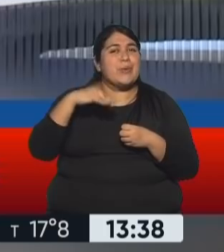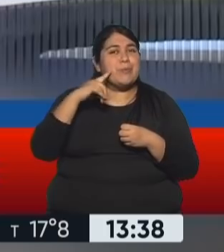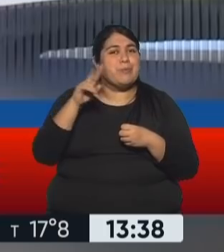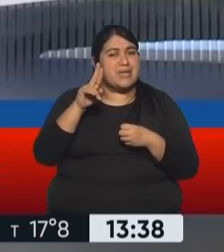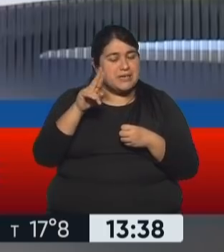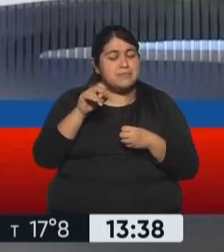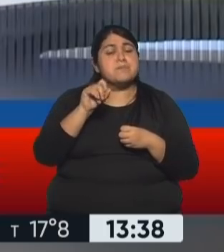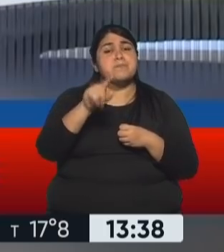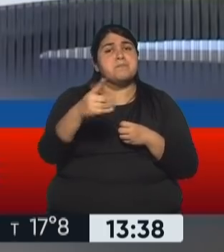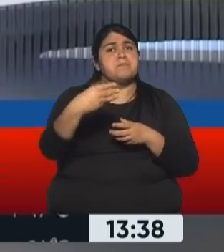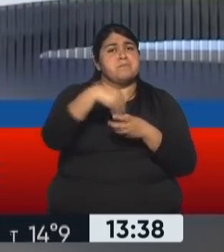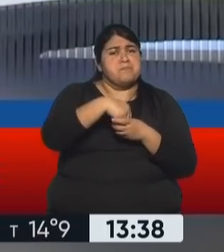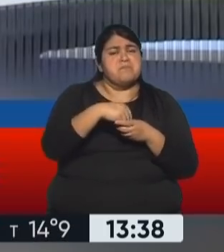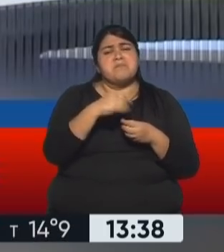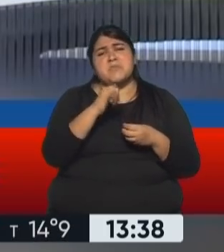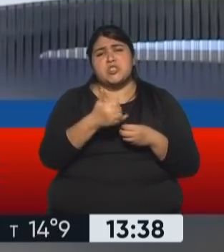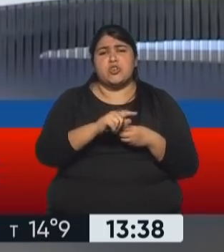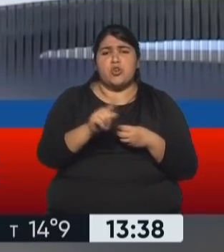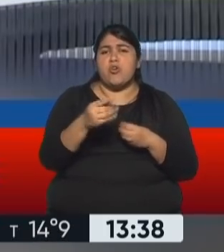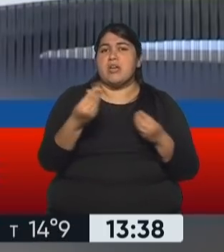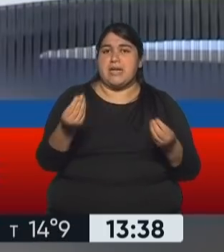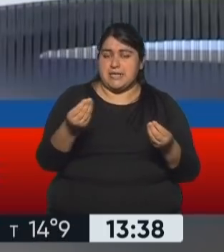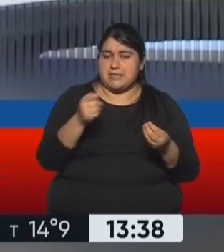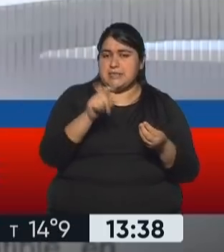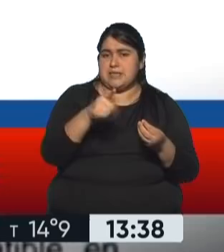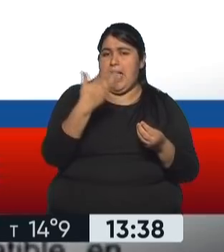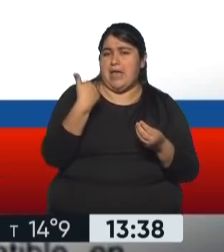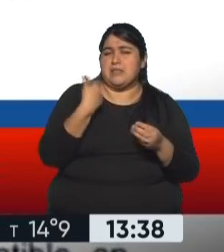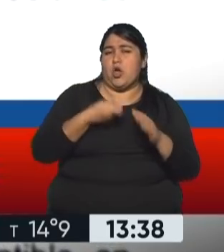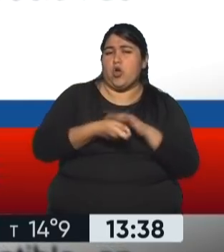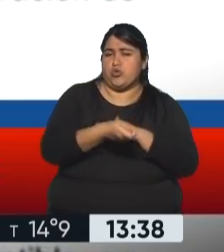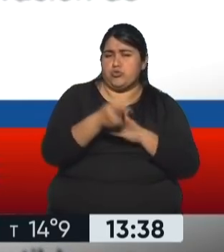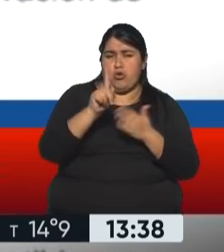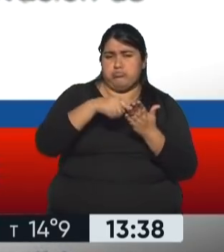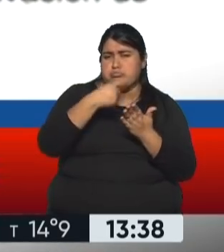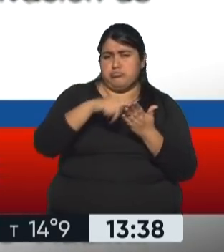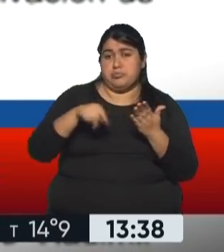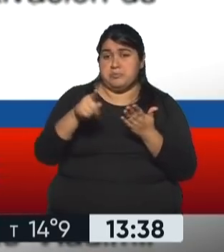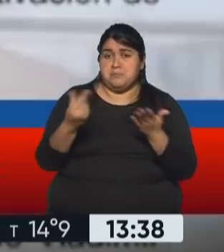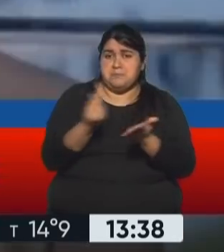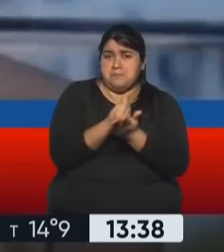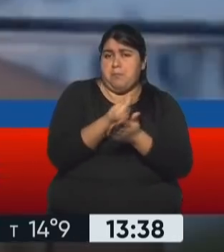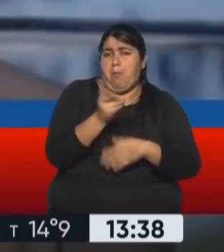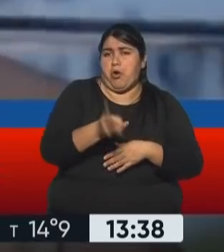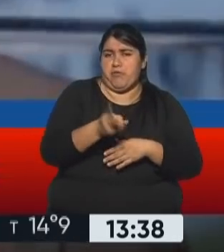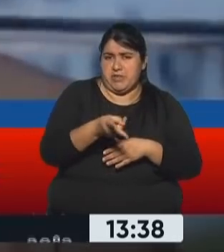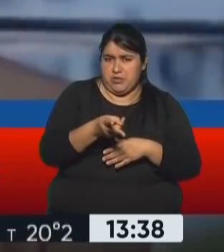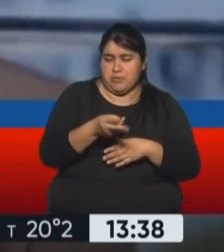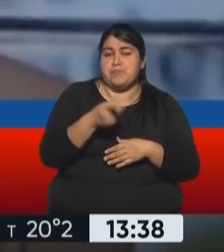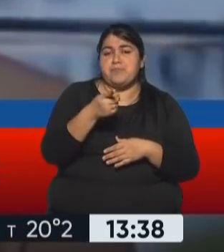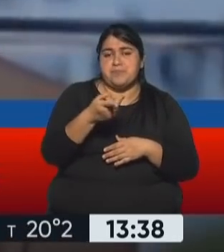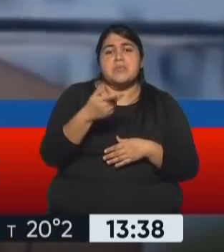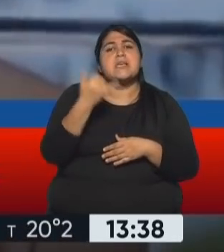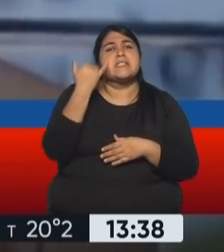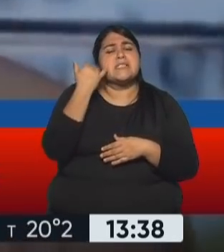judicial que recibió esta semana al revocarse la anulación de la condena por corrupción que le impide ocupar cargos públicos, según una resolución de la